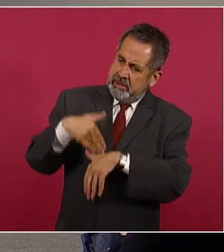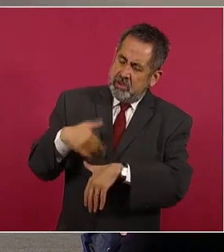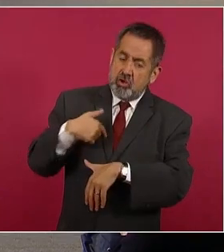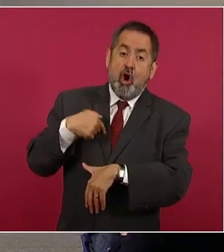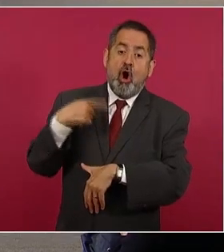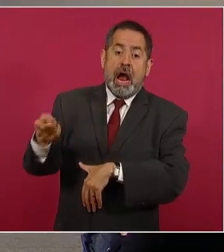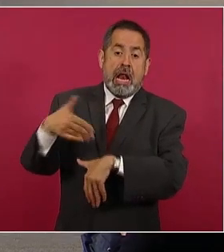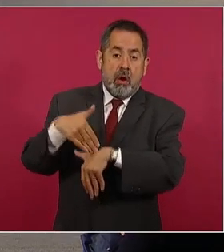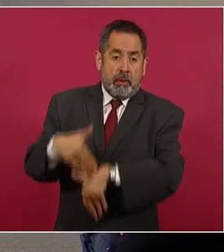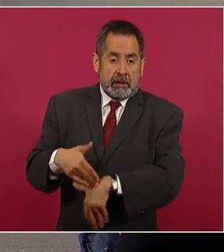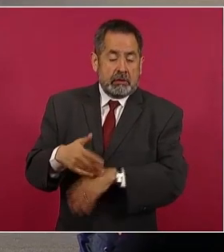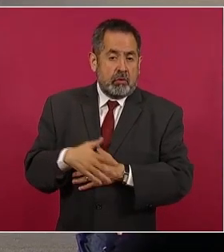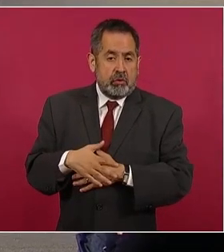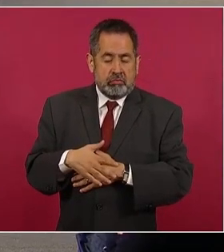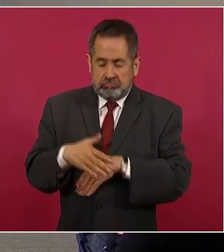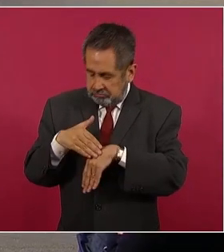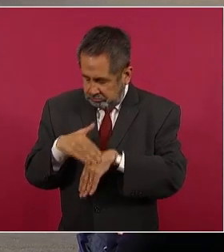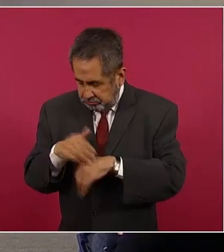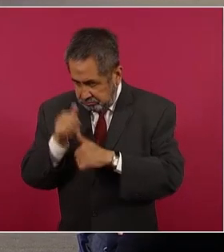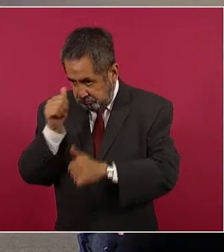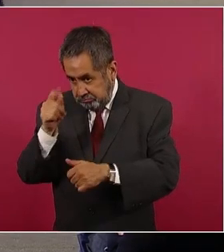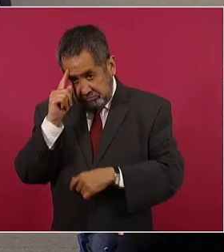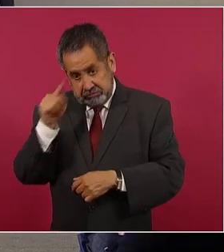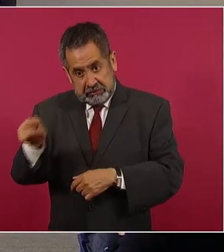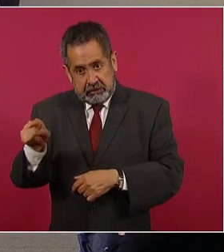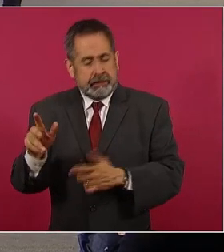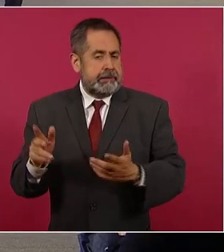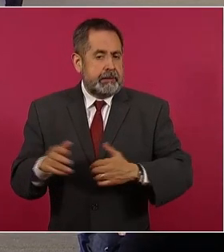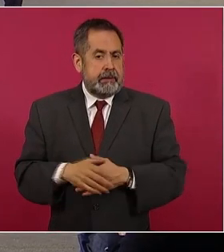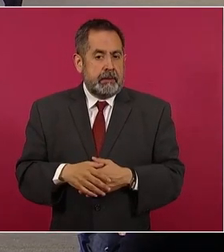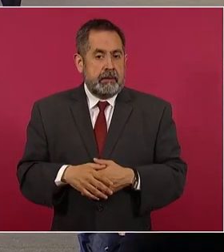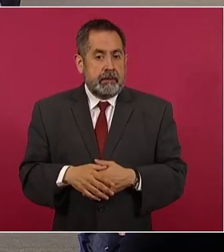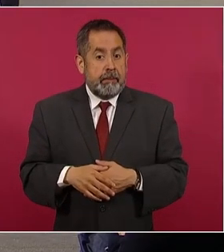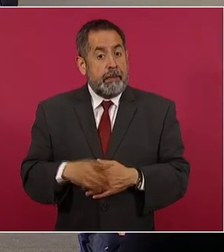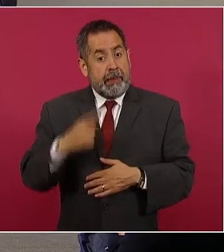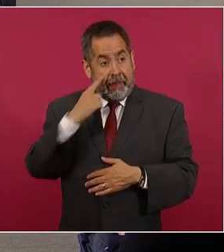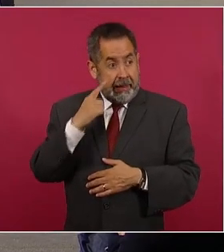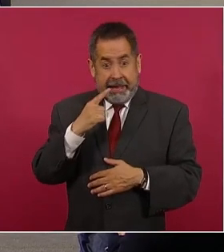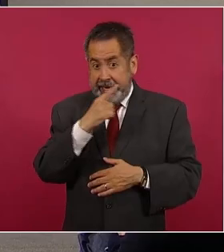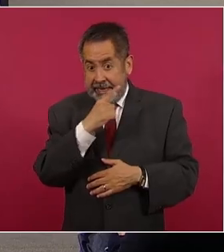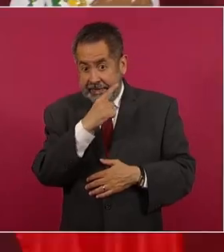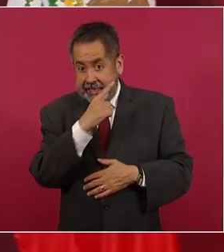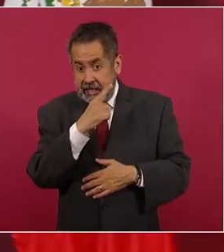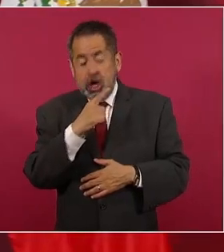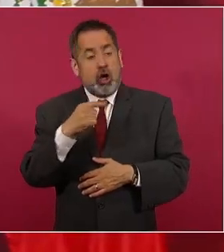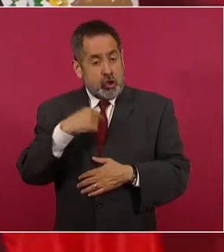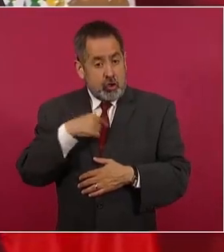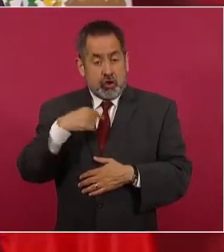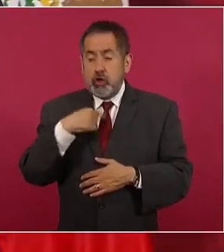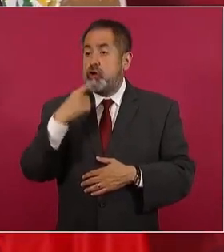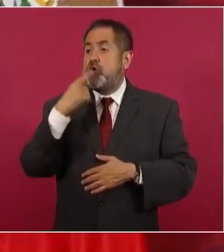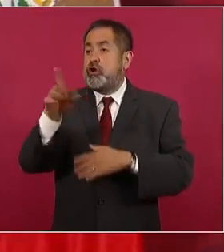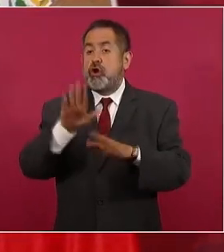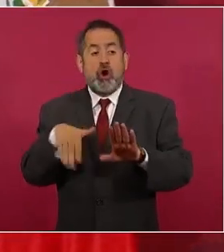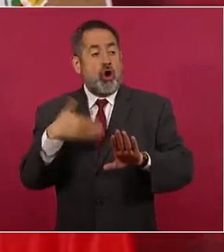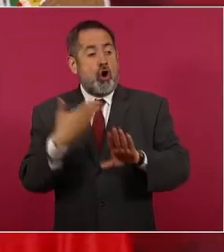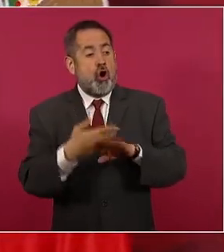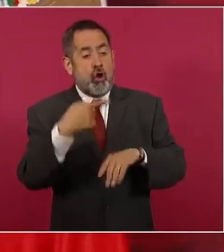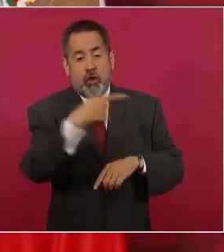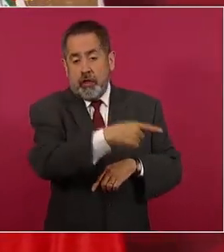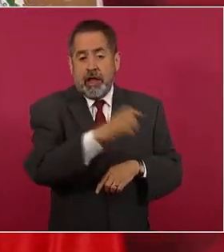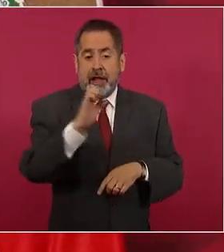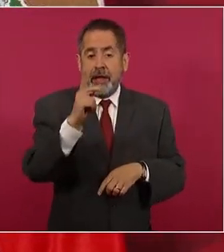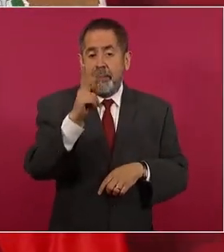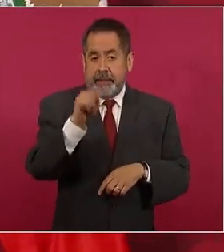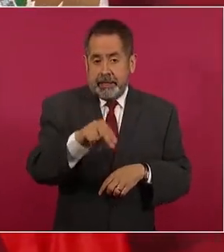Pero este artículo se lo apliqué a Peña cuando la reforma energética,